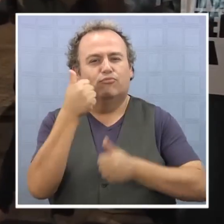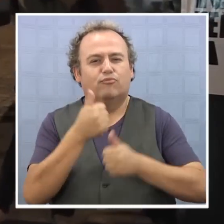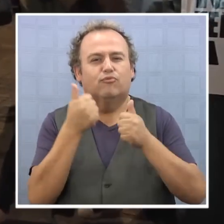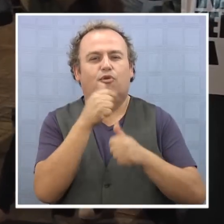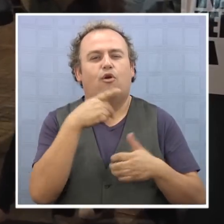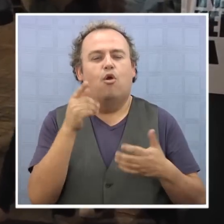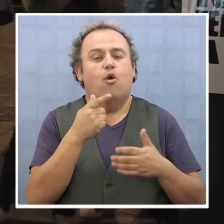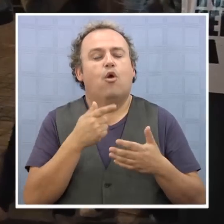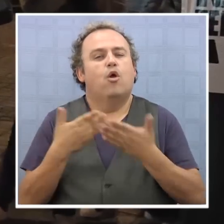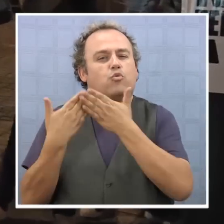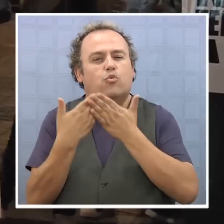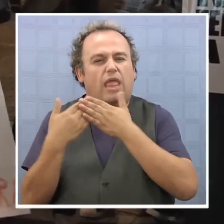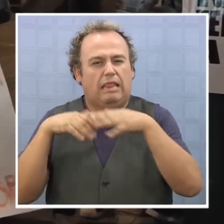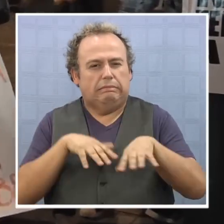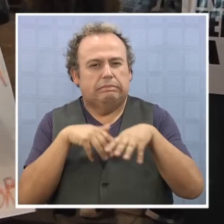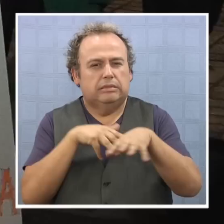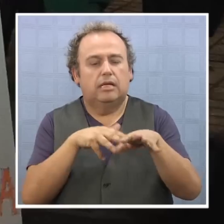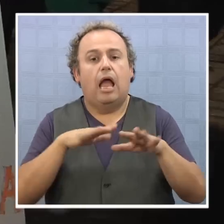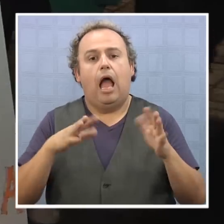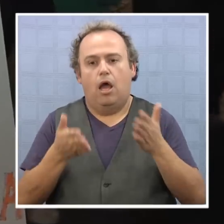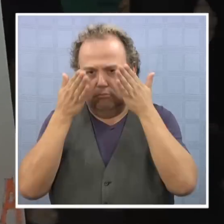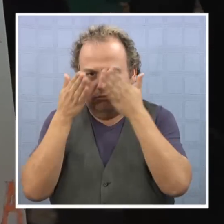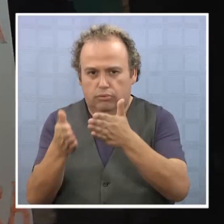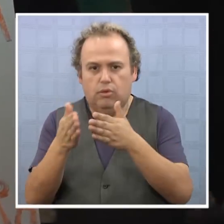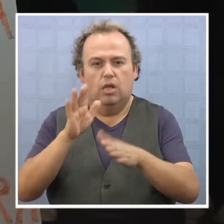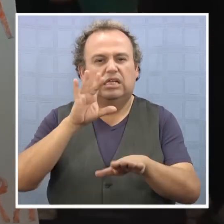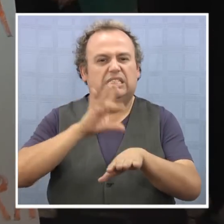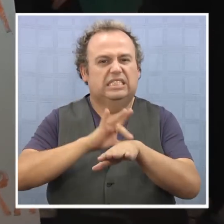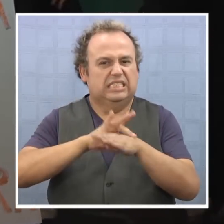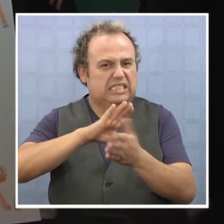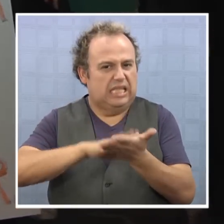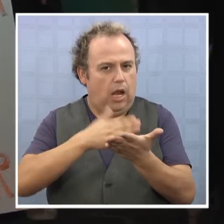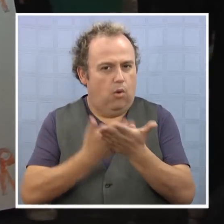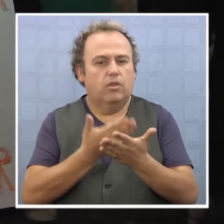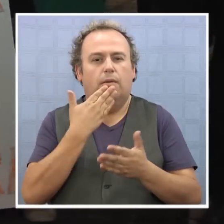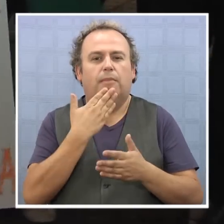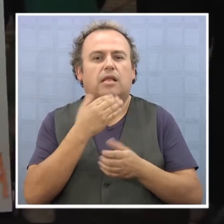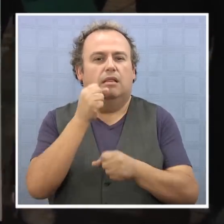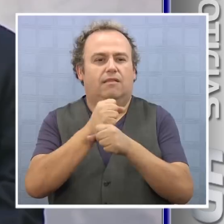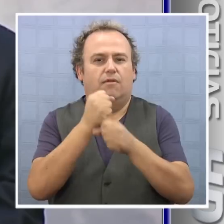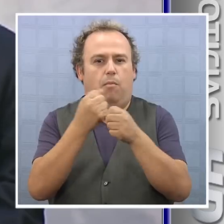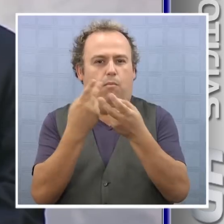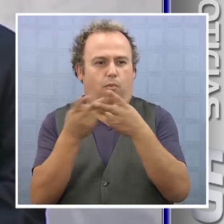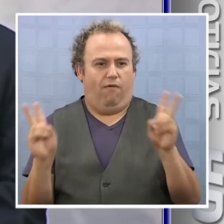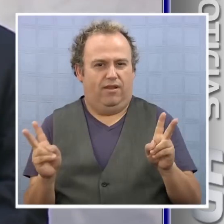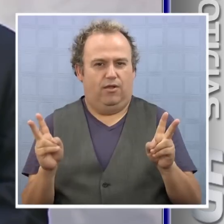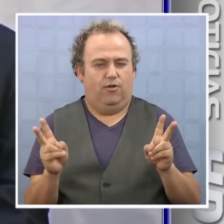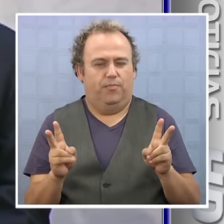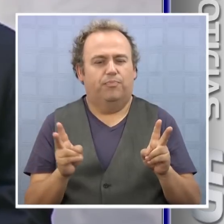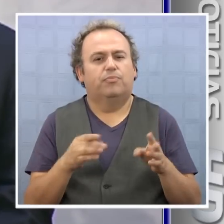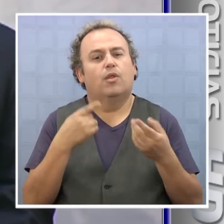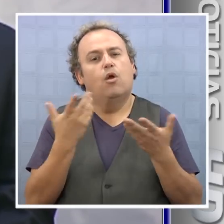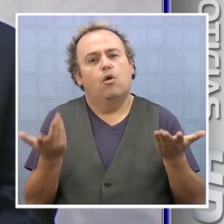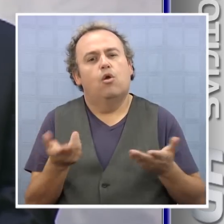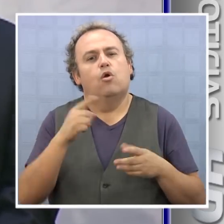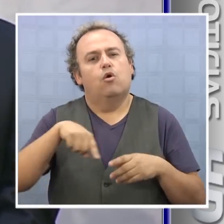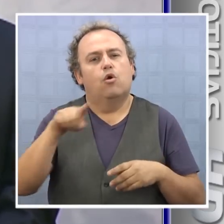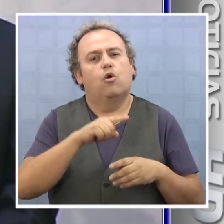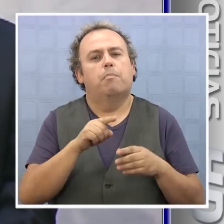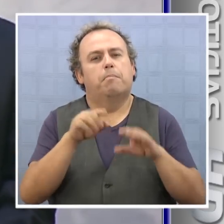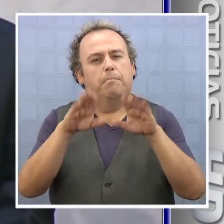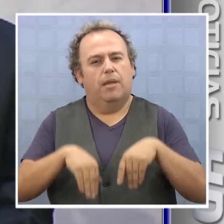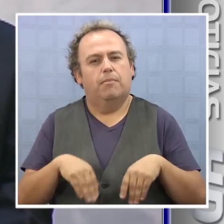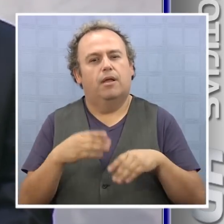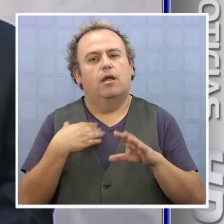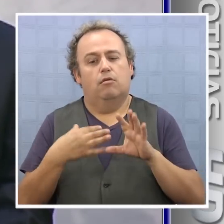estudiantil y social. Y este año lo centrará en la salud y obras públicas. Sin duda, un discurso marcado